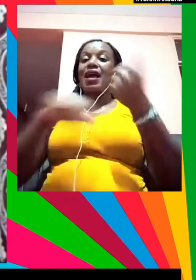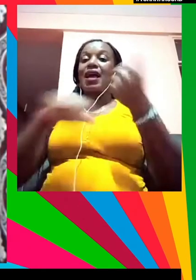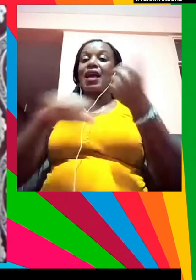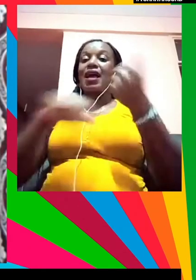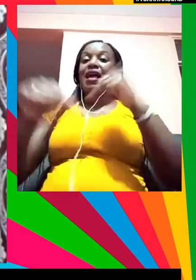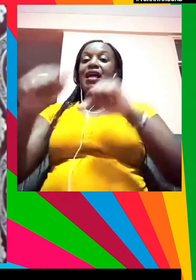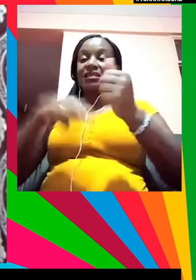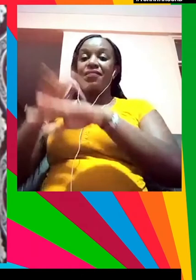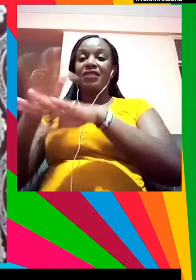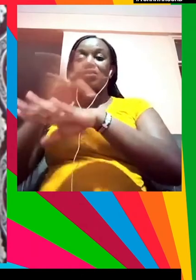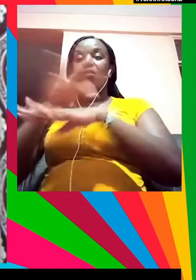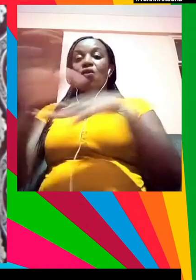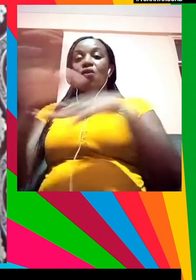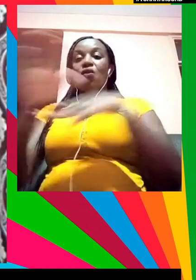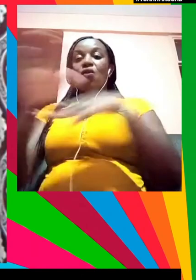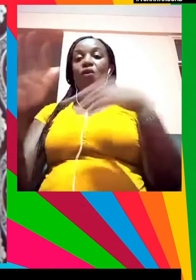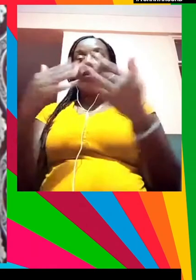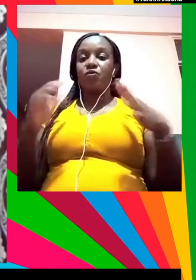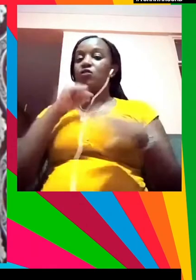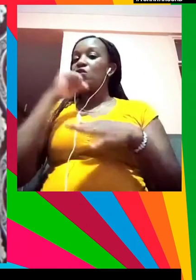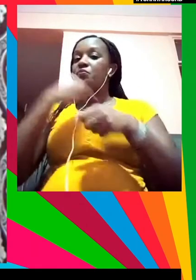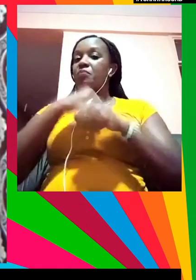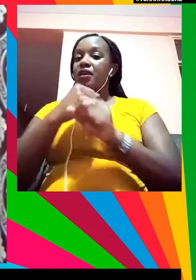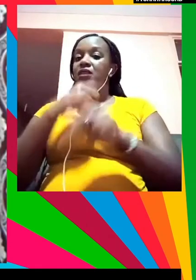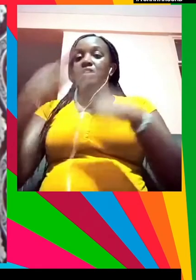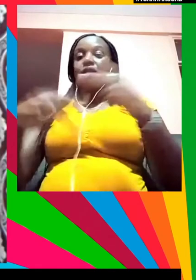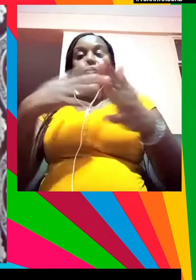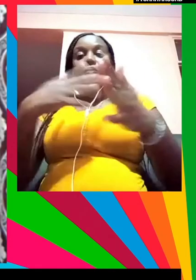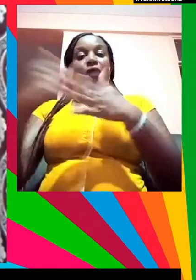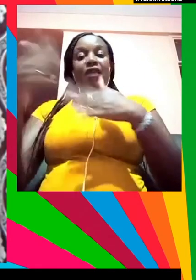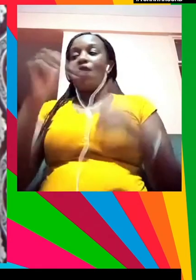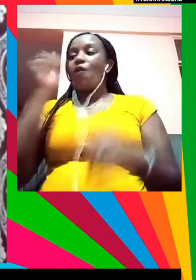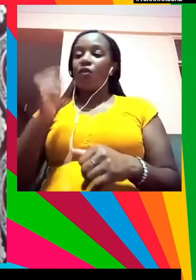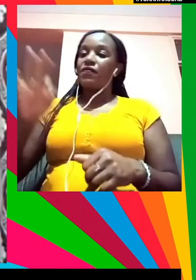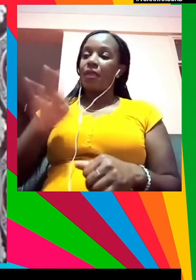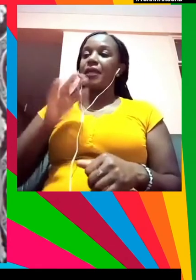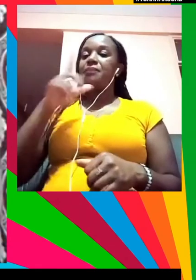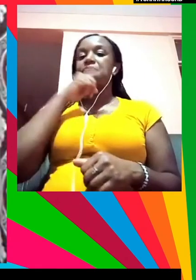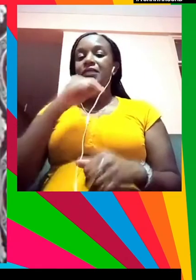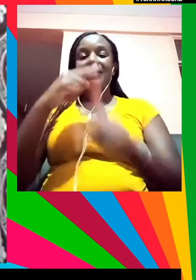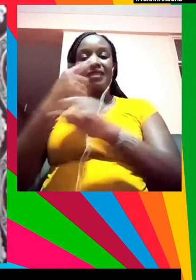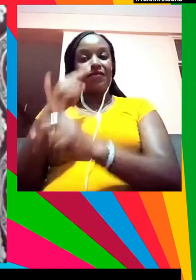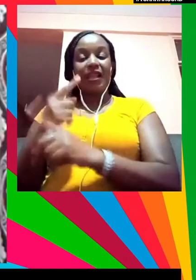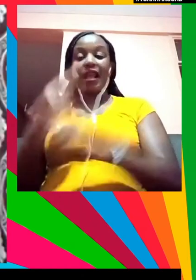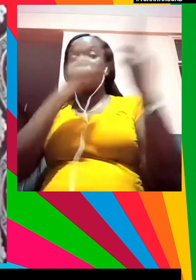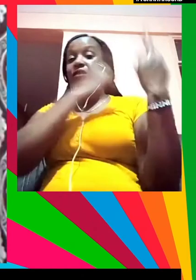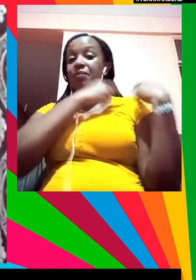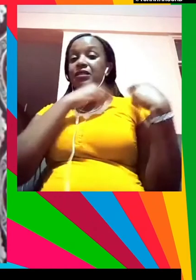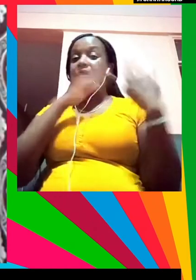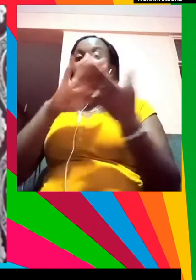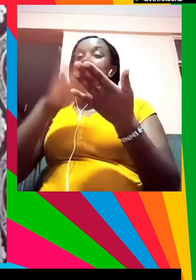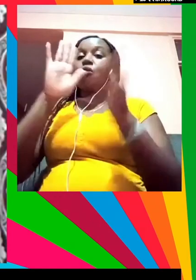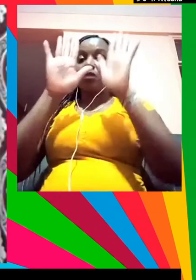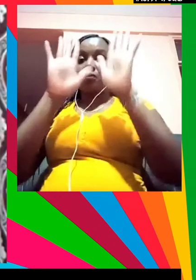progresar con jóvenes, mujeres. Hemos de hacer esto mucho más. Y esa